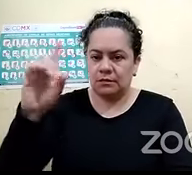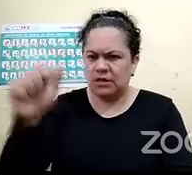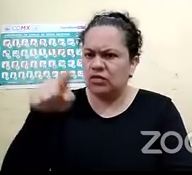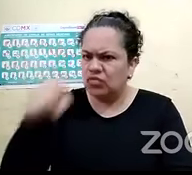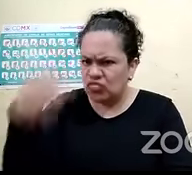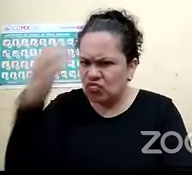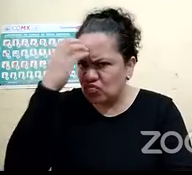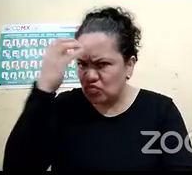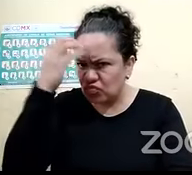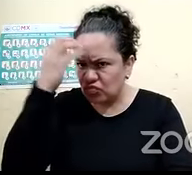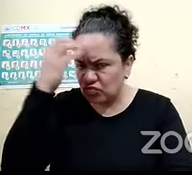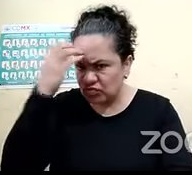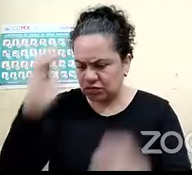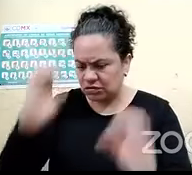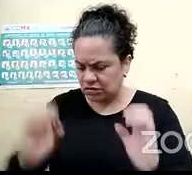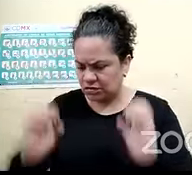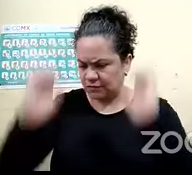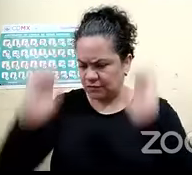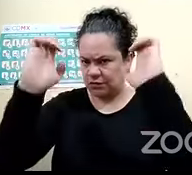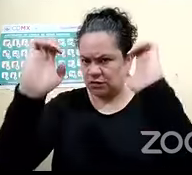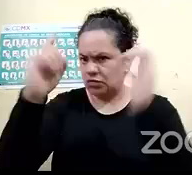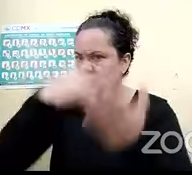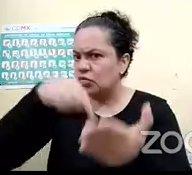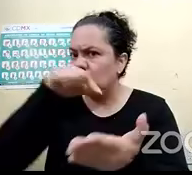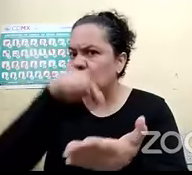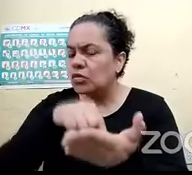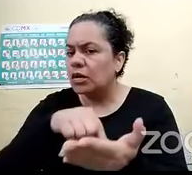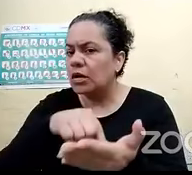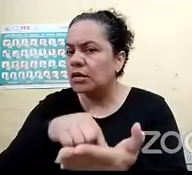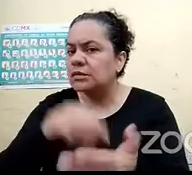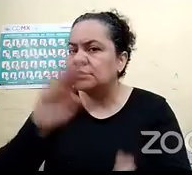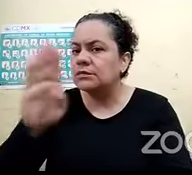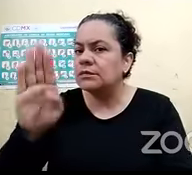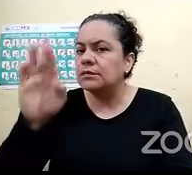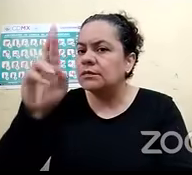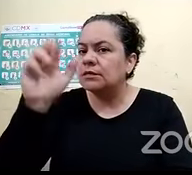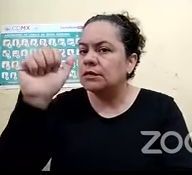que tengan la señalización en braille